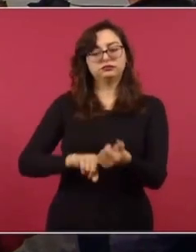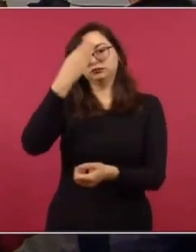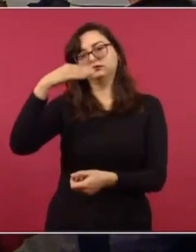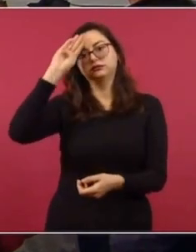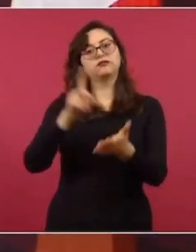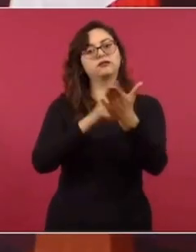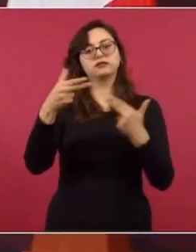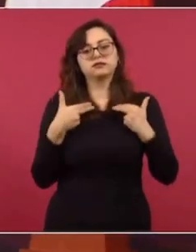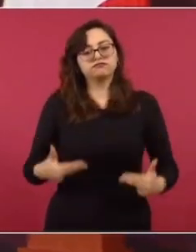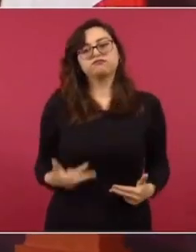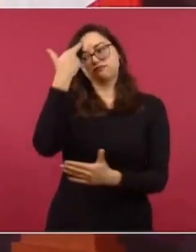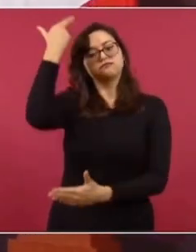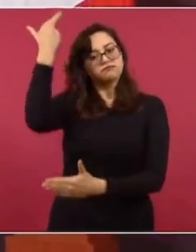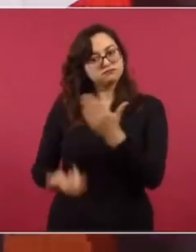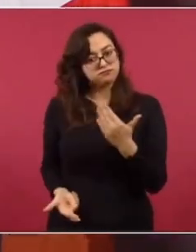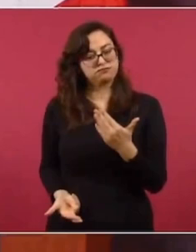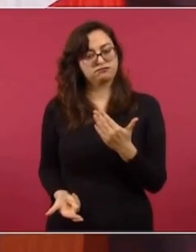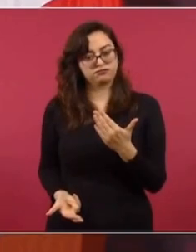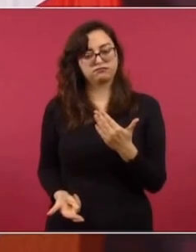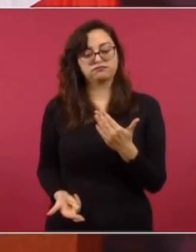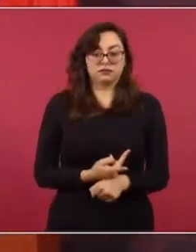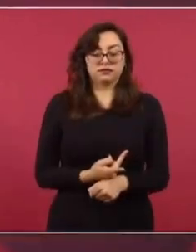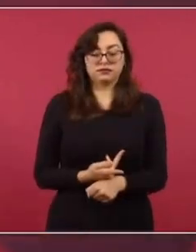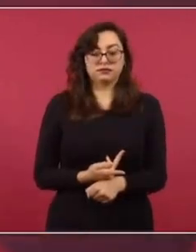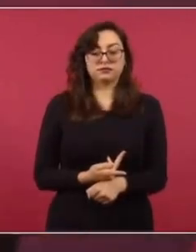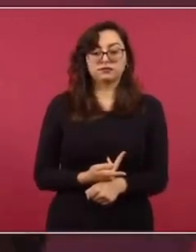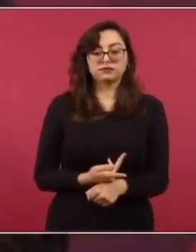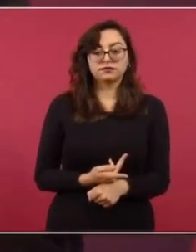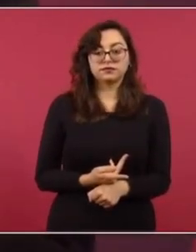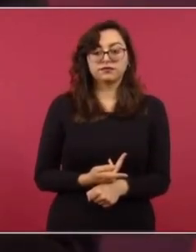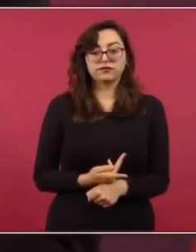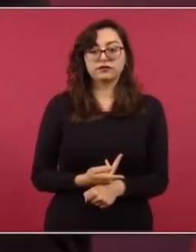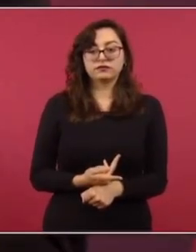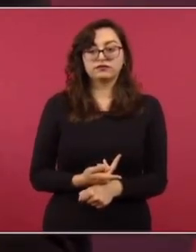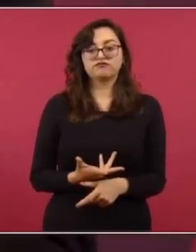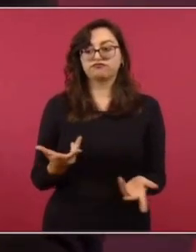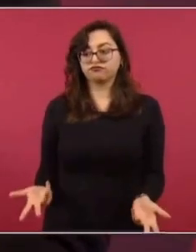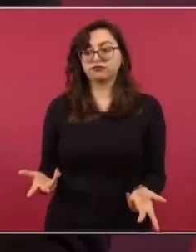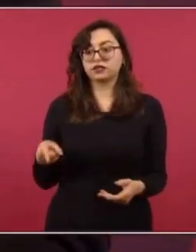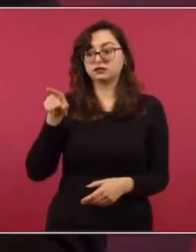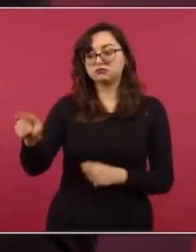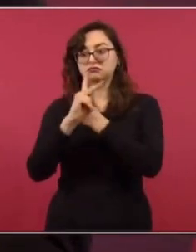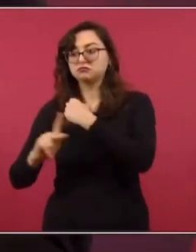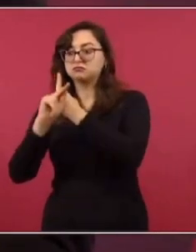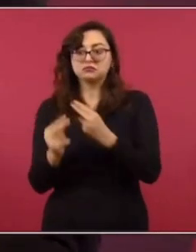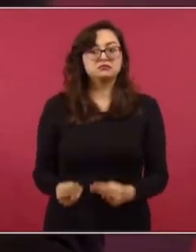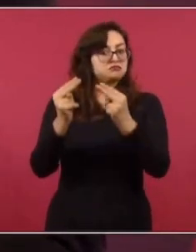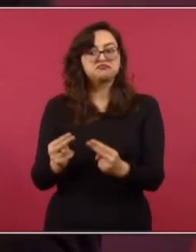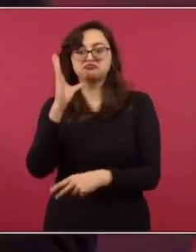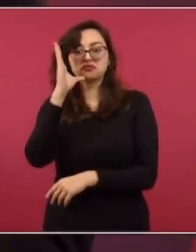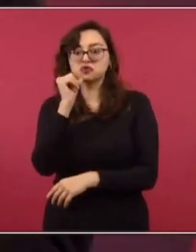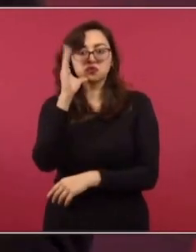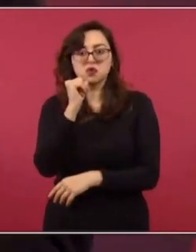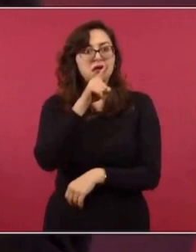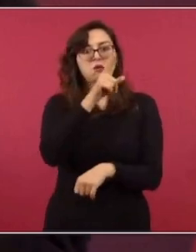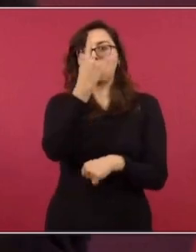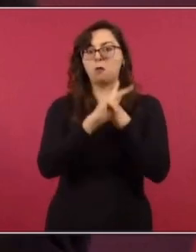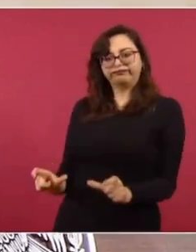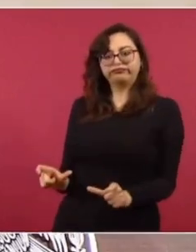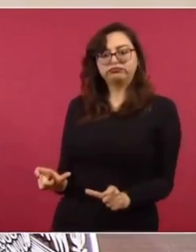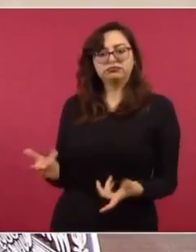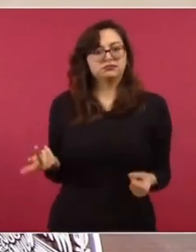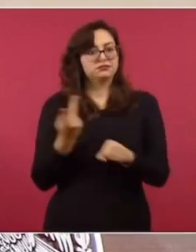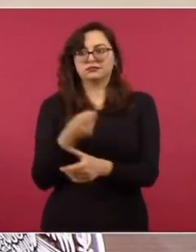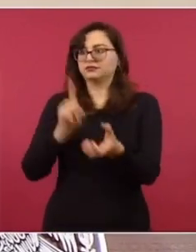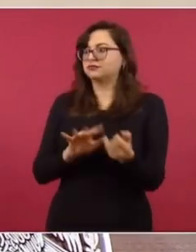Porque sin duda es una violación flagrante a los derechos humanos de todo un pueblo.